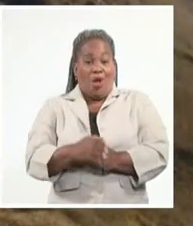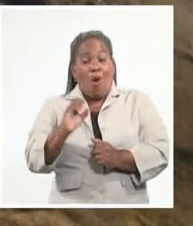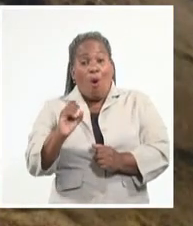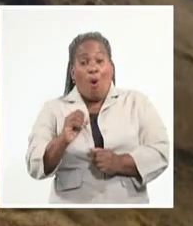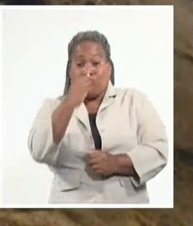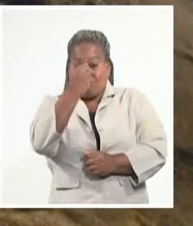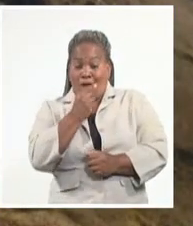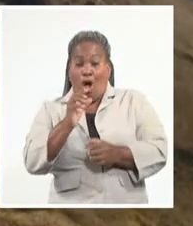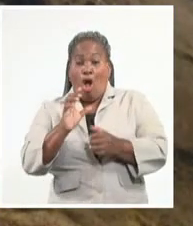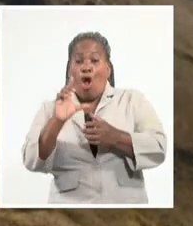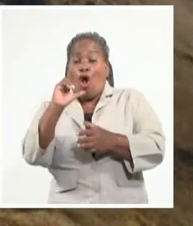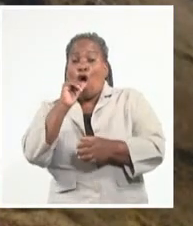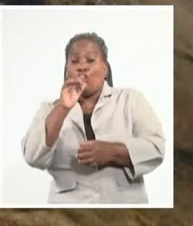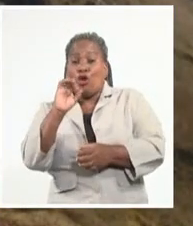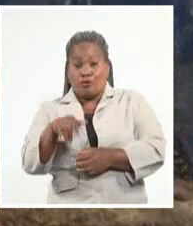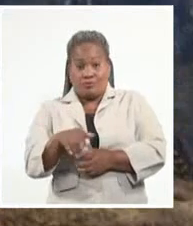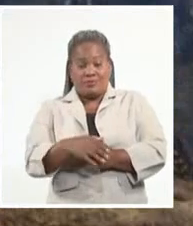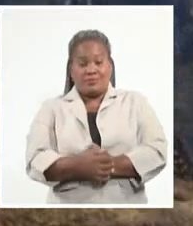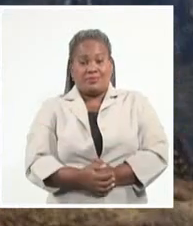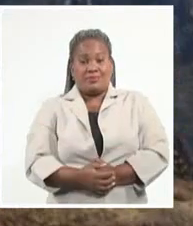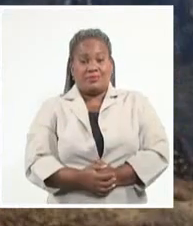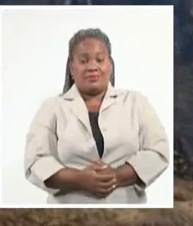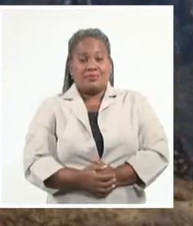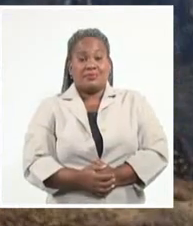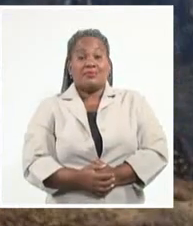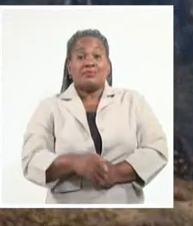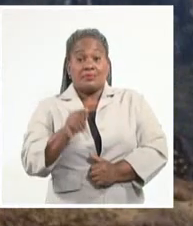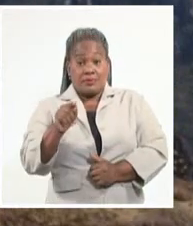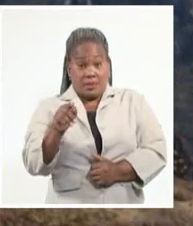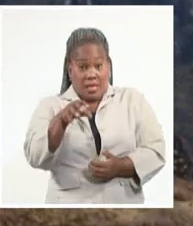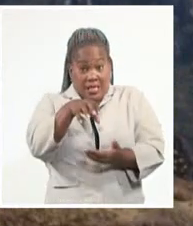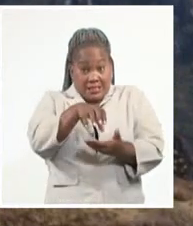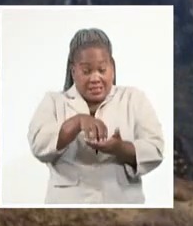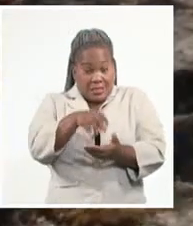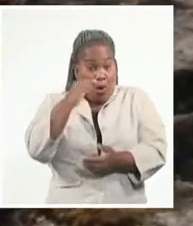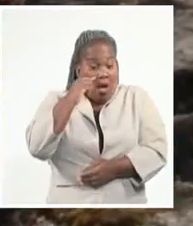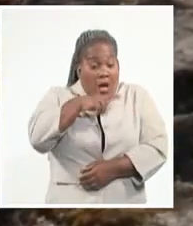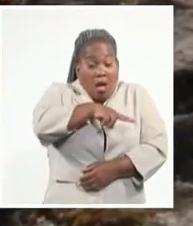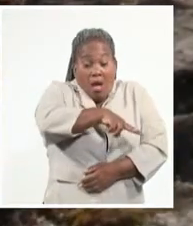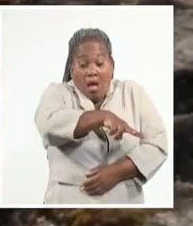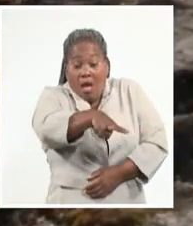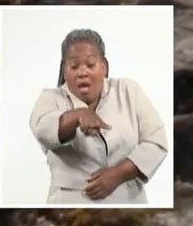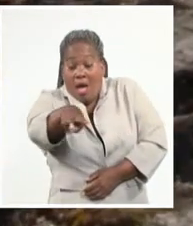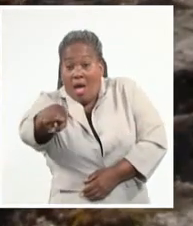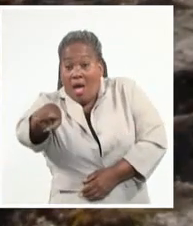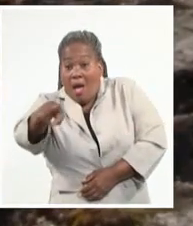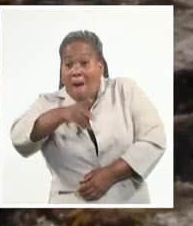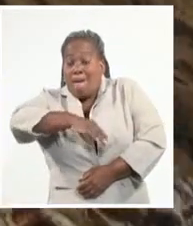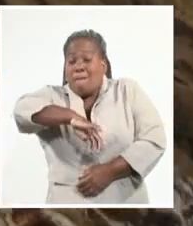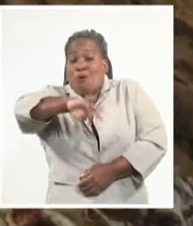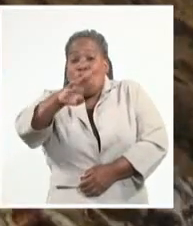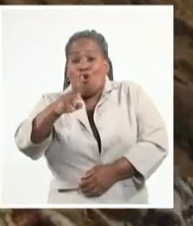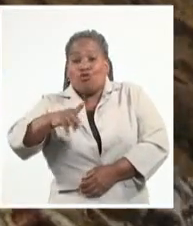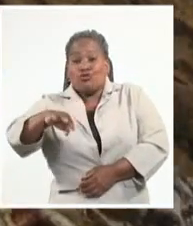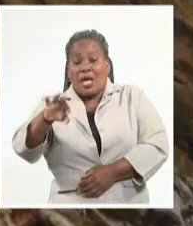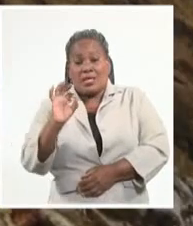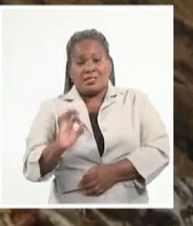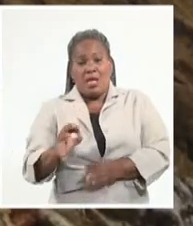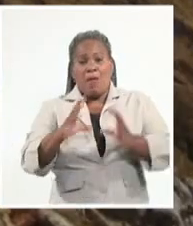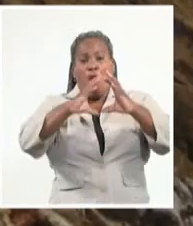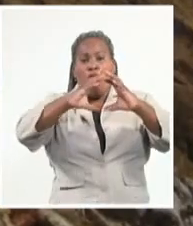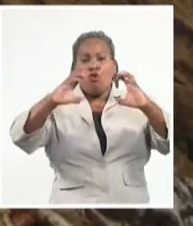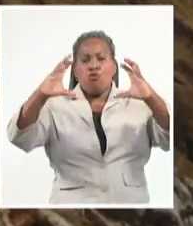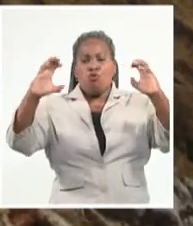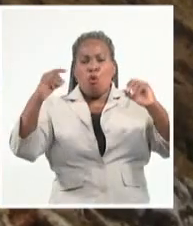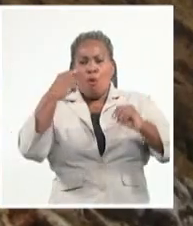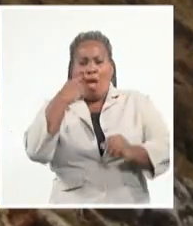metros sobre el nivel del mar. Desde el sitio se aprecian montañas cubiertas casi siempre por nubes o